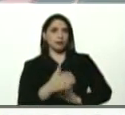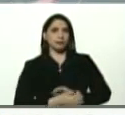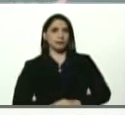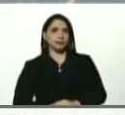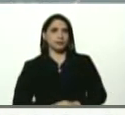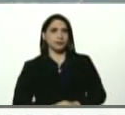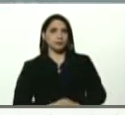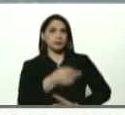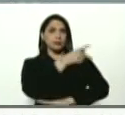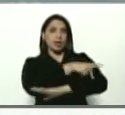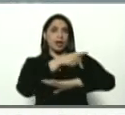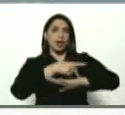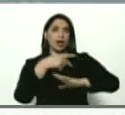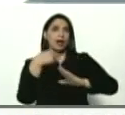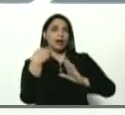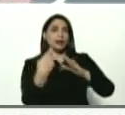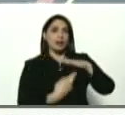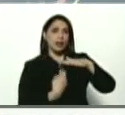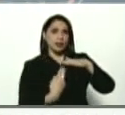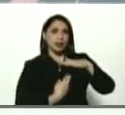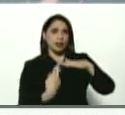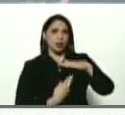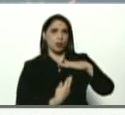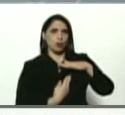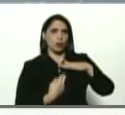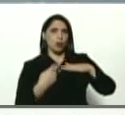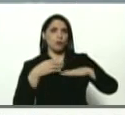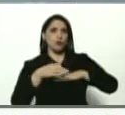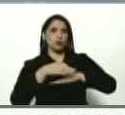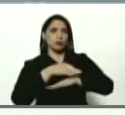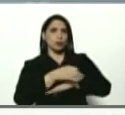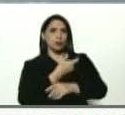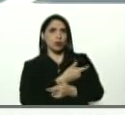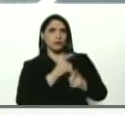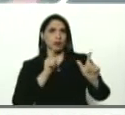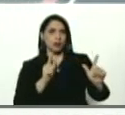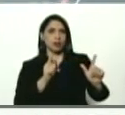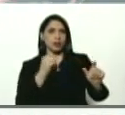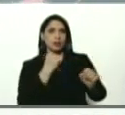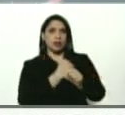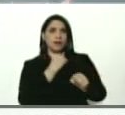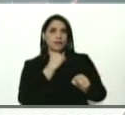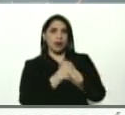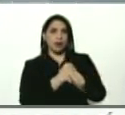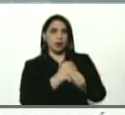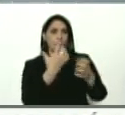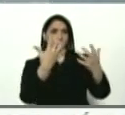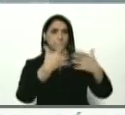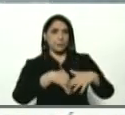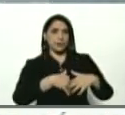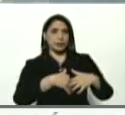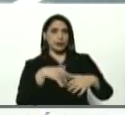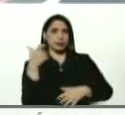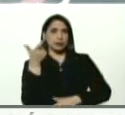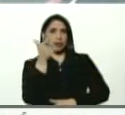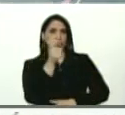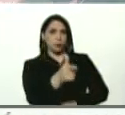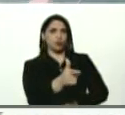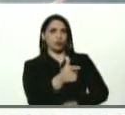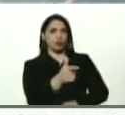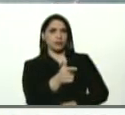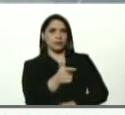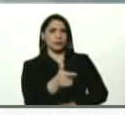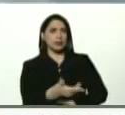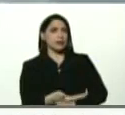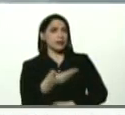de la parroquia El Recreo, del municipio Libertador. Es una trabajadora de la empresa de transporte masivo. Es